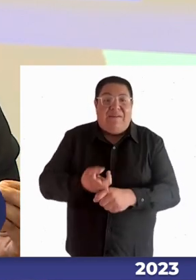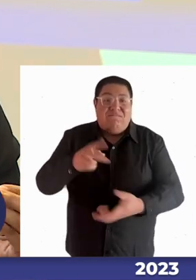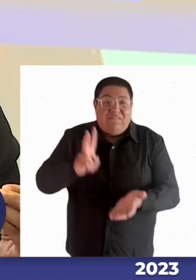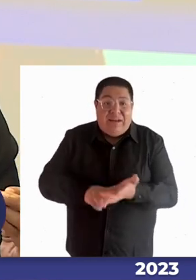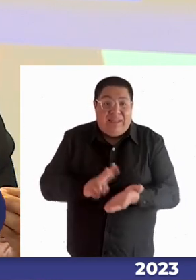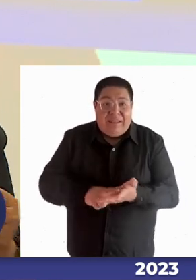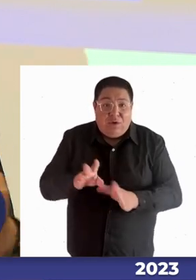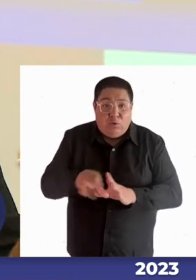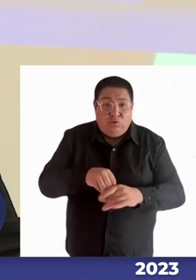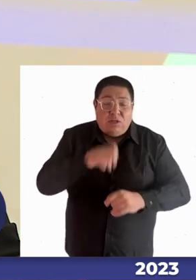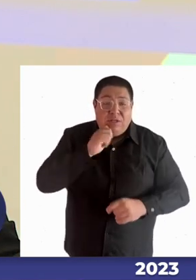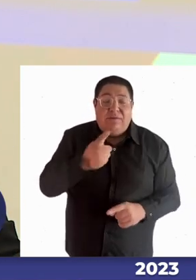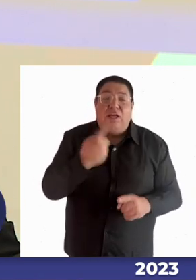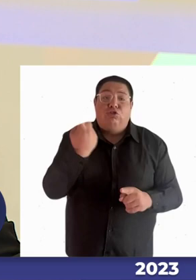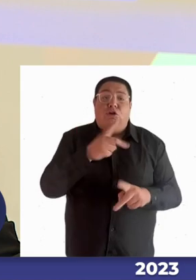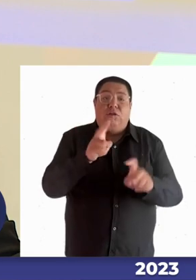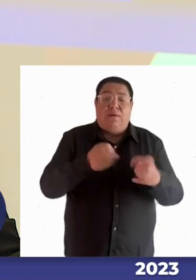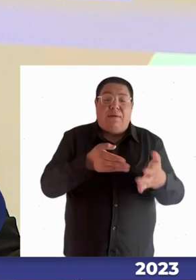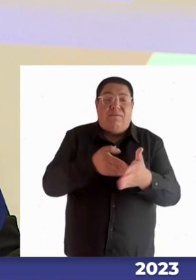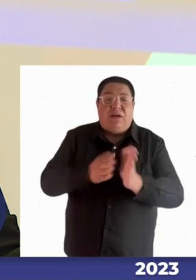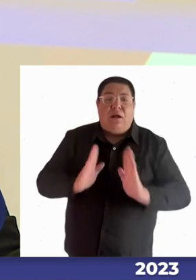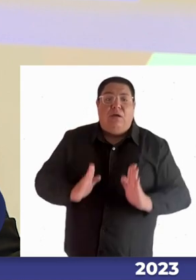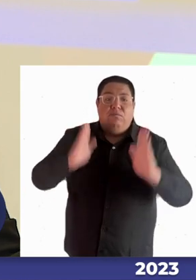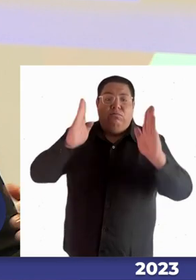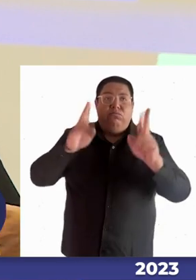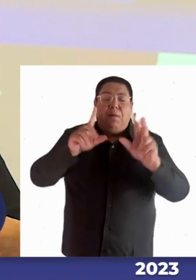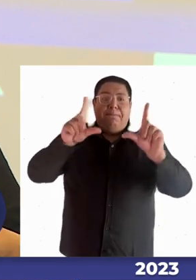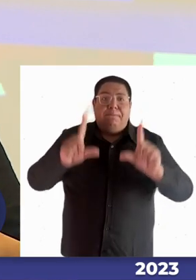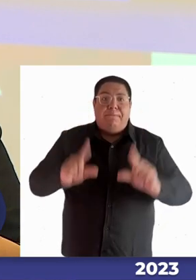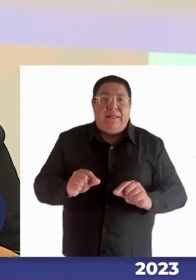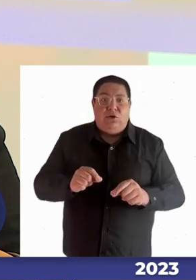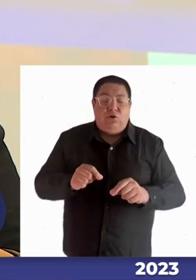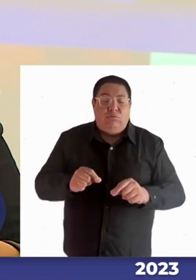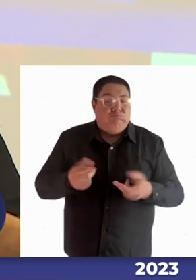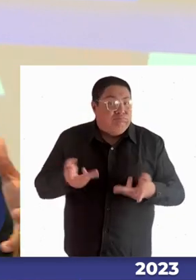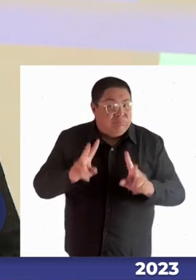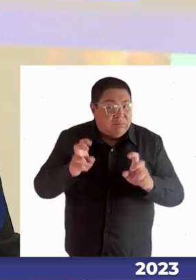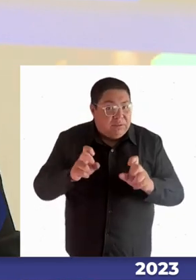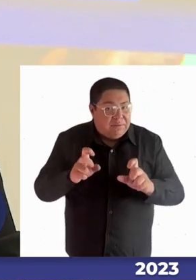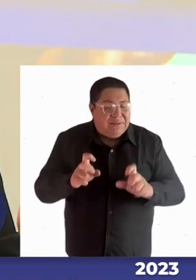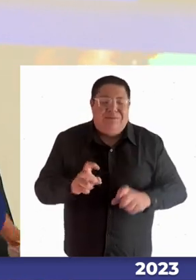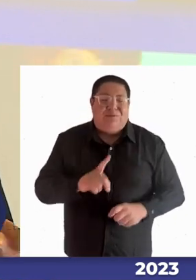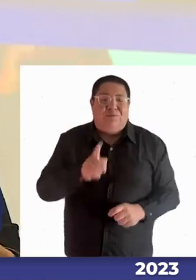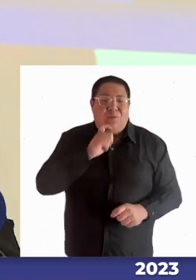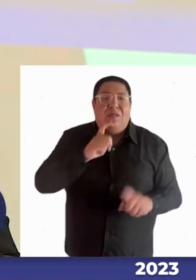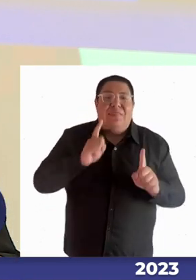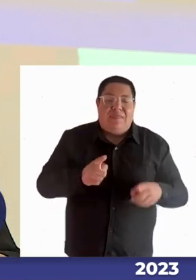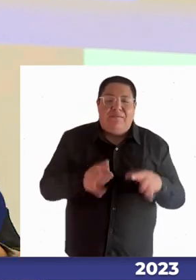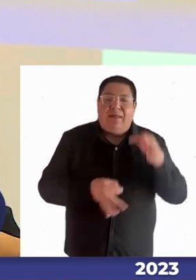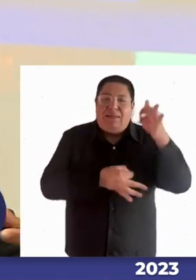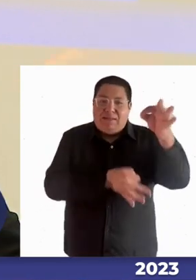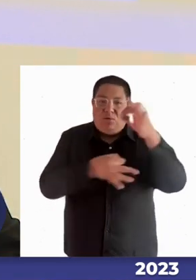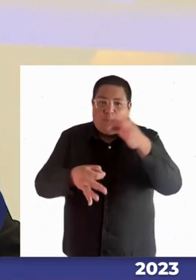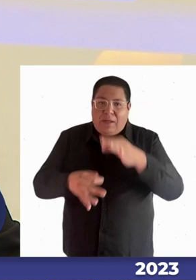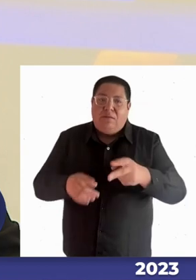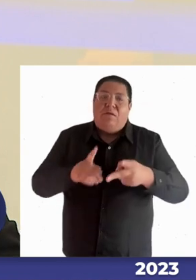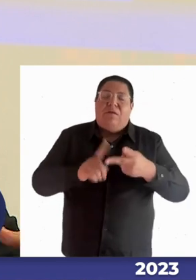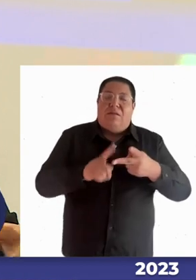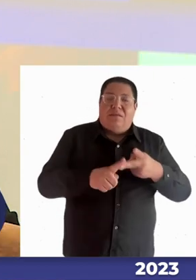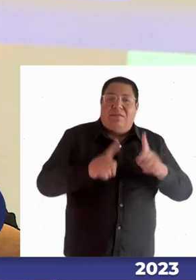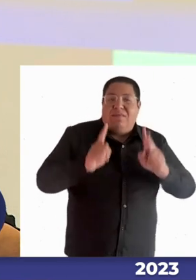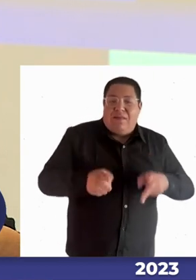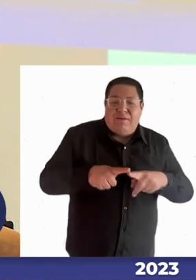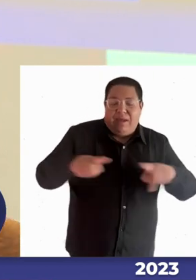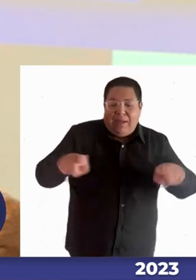solo de eliminar las barreras arquitectónicas, es de disponibilizar los instrumentos, es de disponibilizar los espacios,